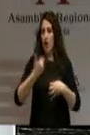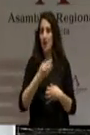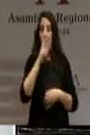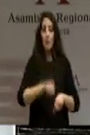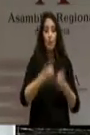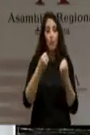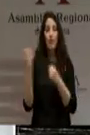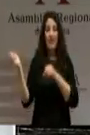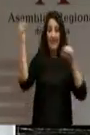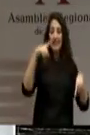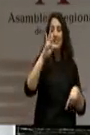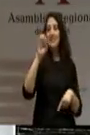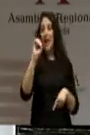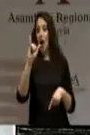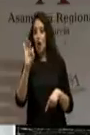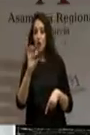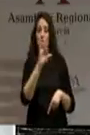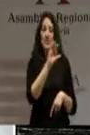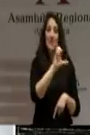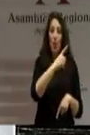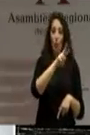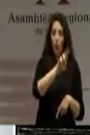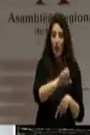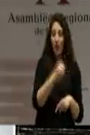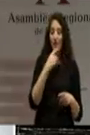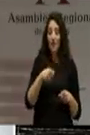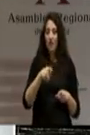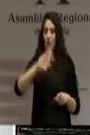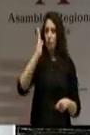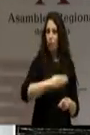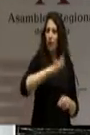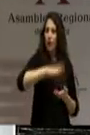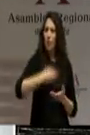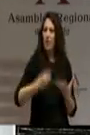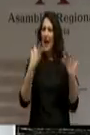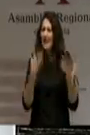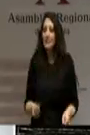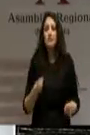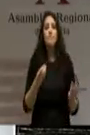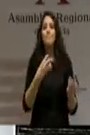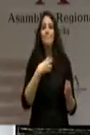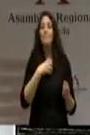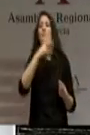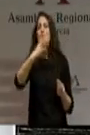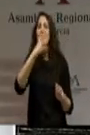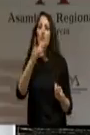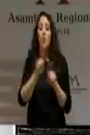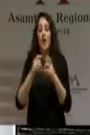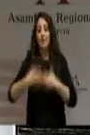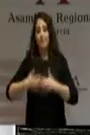trasvase Tajo Segura, la región de Murcia no sufrió las consecuencias porque teníamos desaladoras construidas por el Gobierno de España.